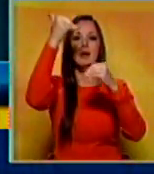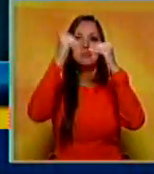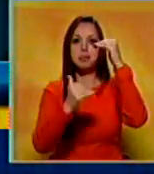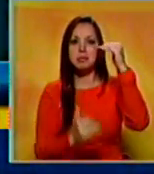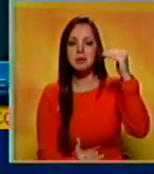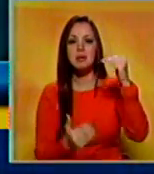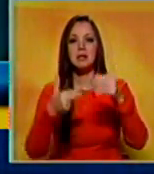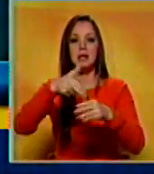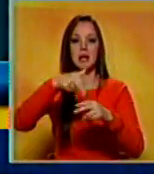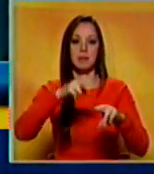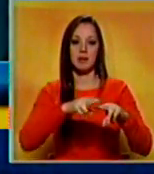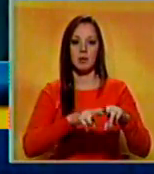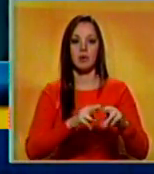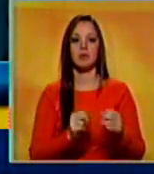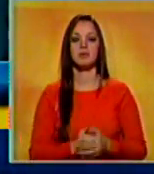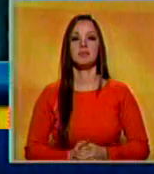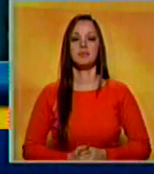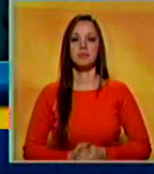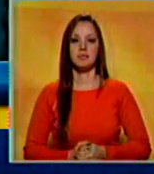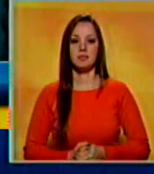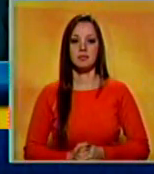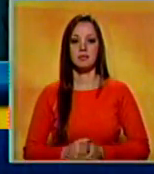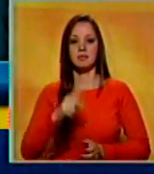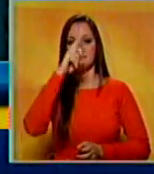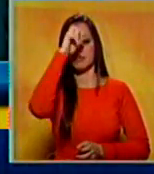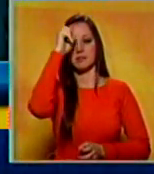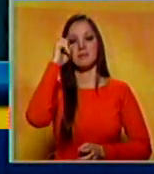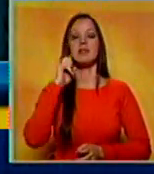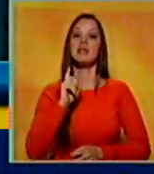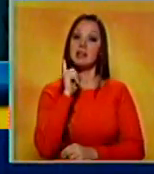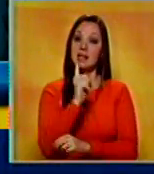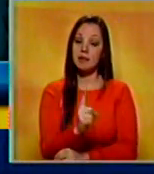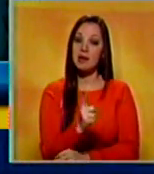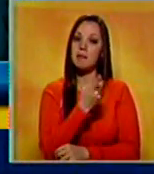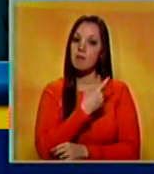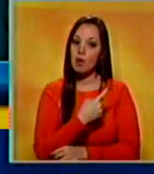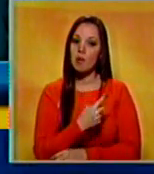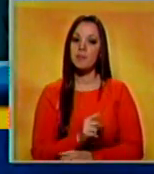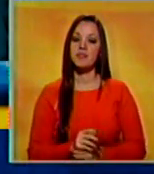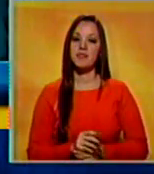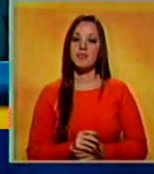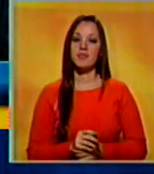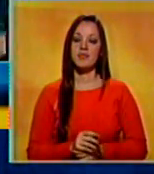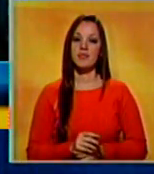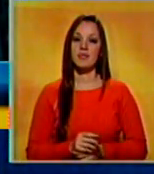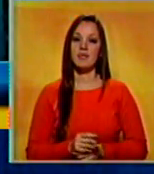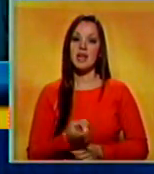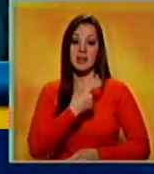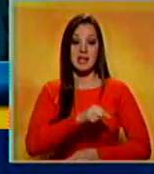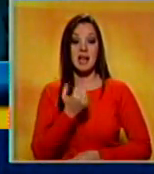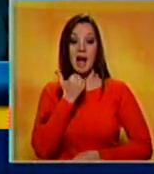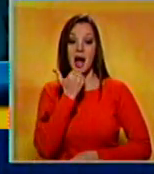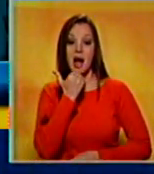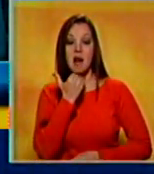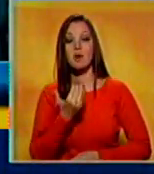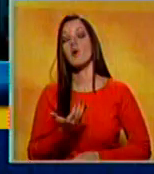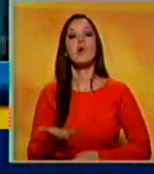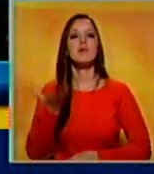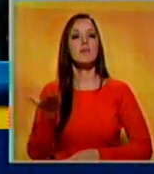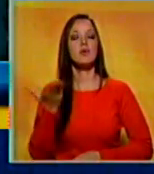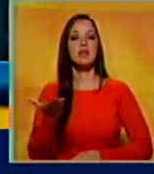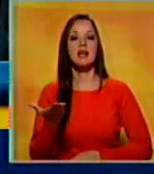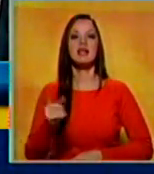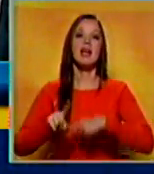darle liquidez a los reservas internacionales. Tenemos que tener una posición líquida más importante para poder financiar importaciones